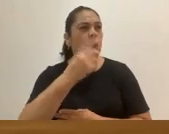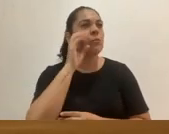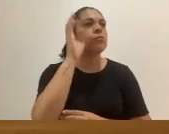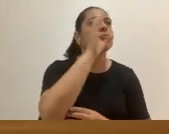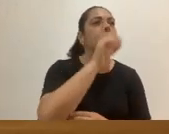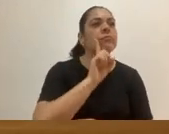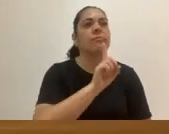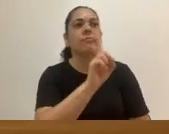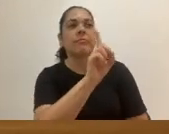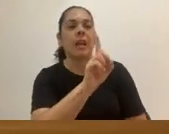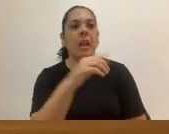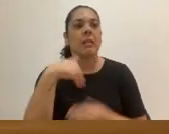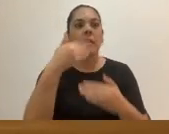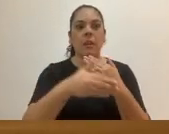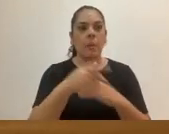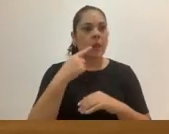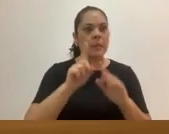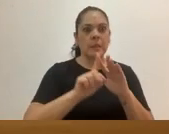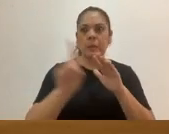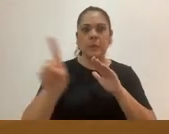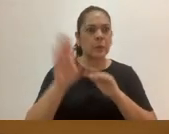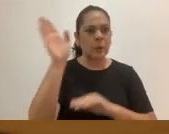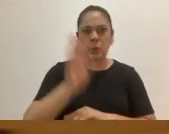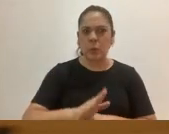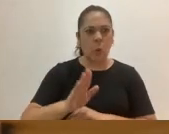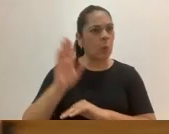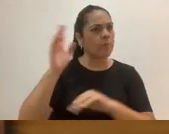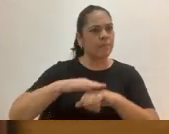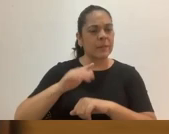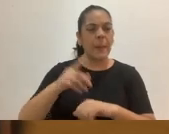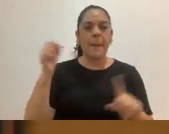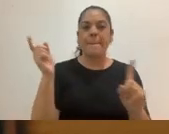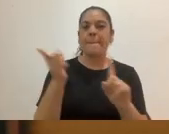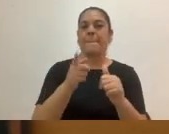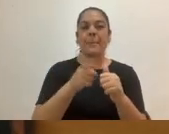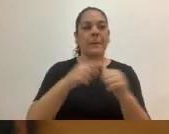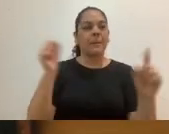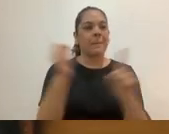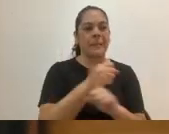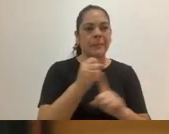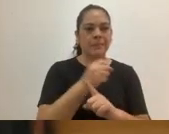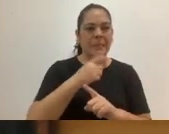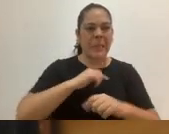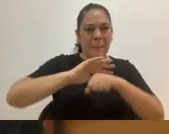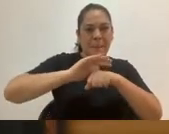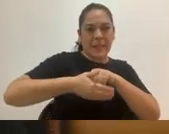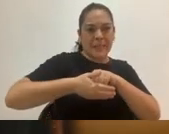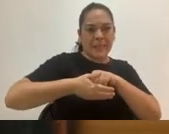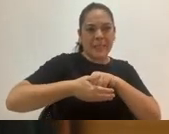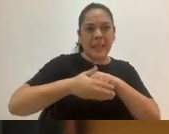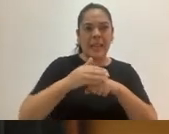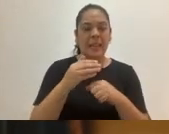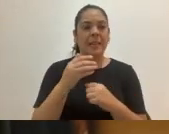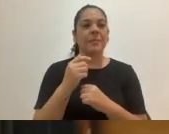la dejaba ir sola a ningún sitio. El primer golpe se lo dio estando embarazada de mí, así que lo he